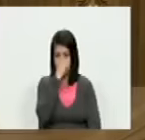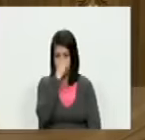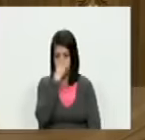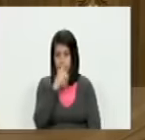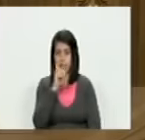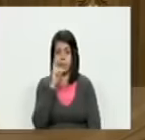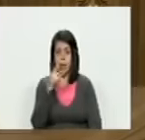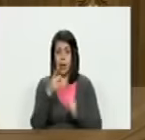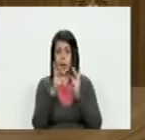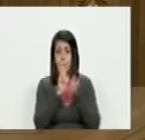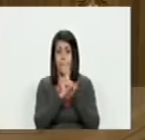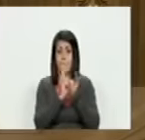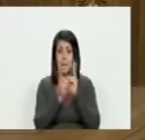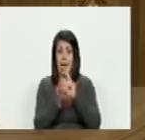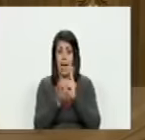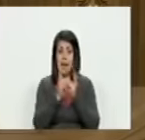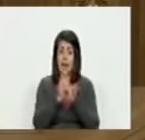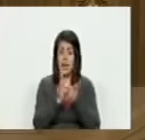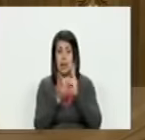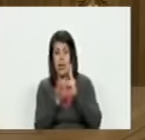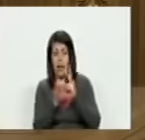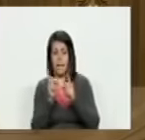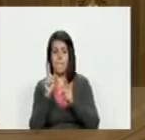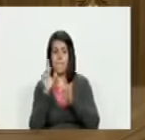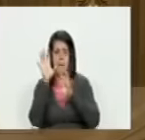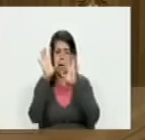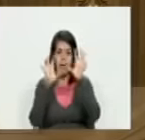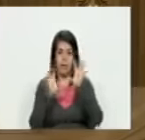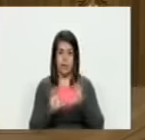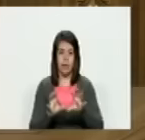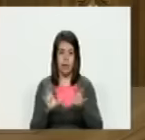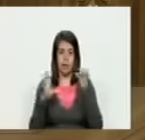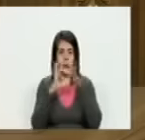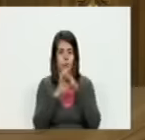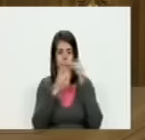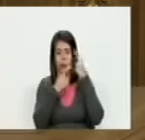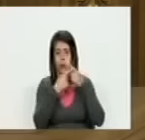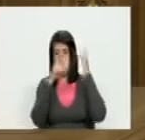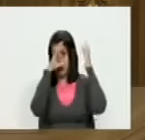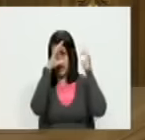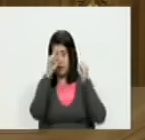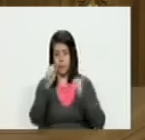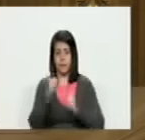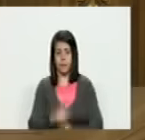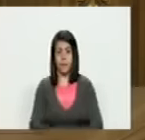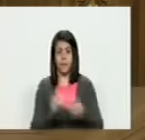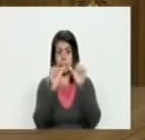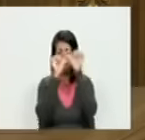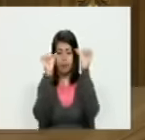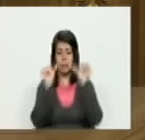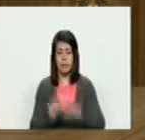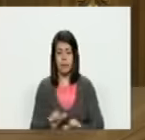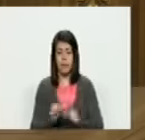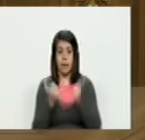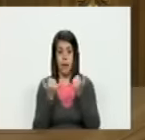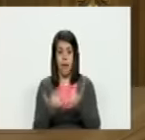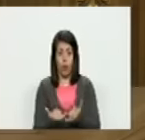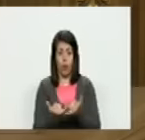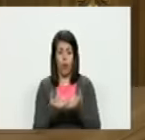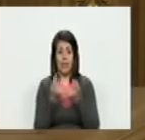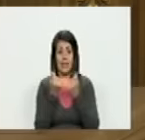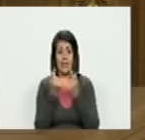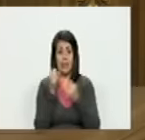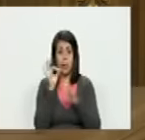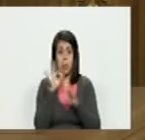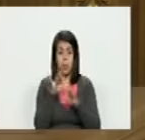unas variantes en algunos en algunos países se unen otras embajadas al sistema porque dicen que ahorran dinero entonces